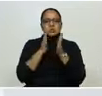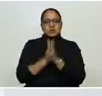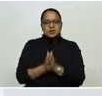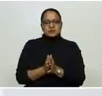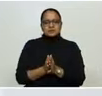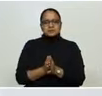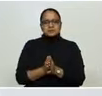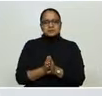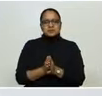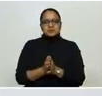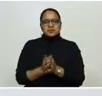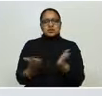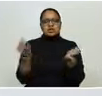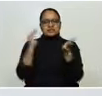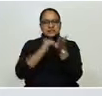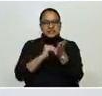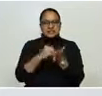nuevamente,